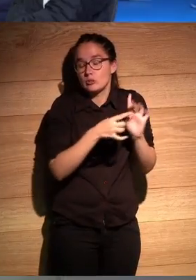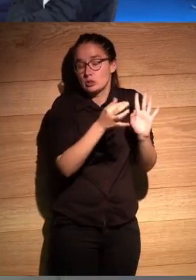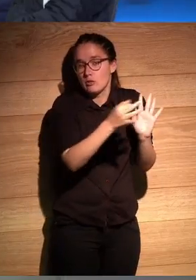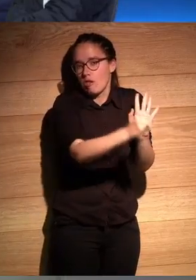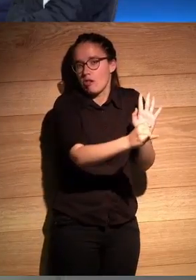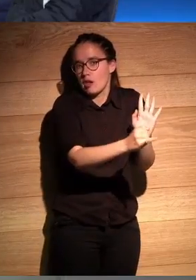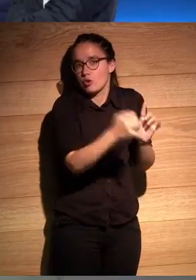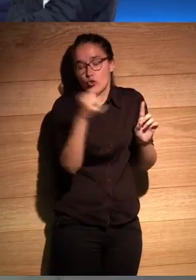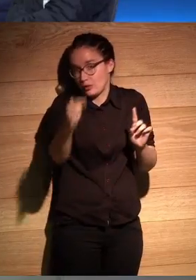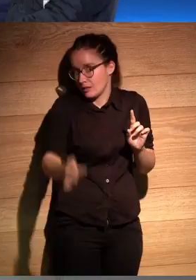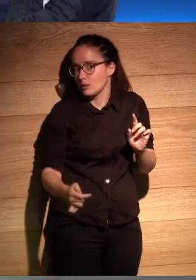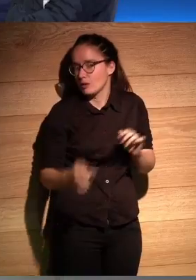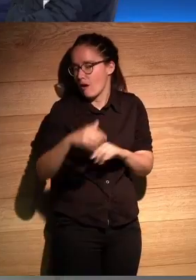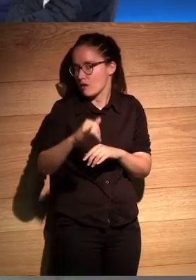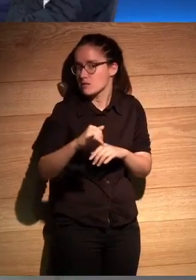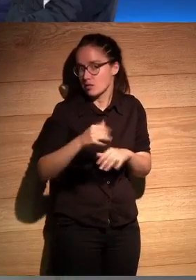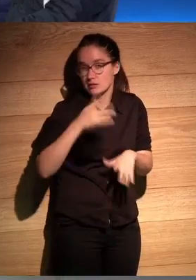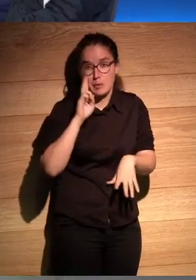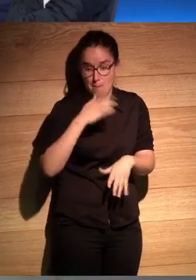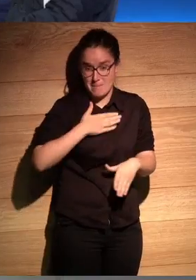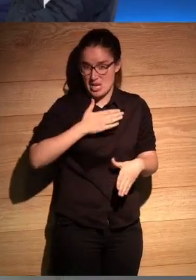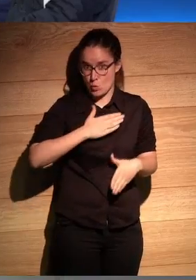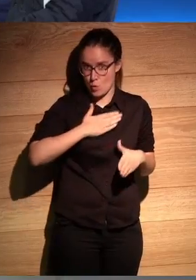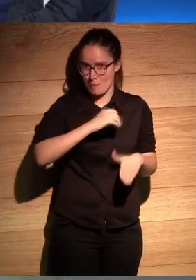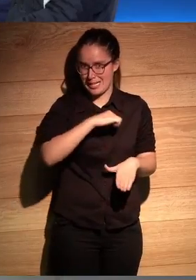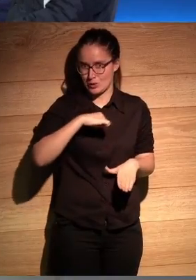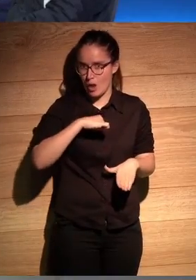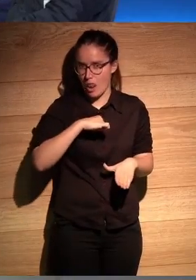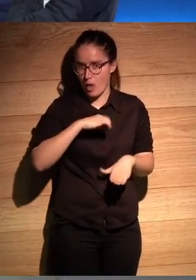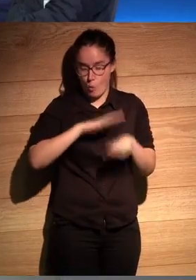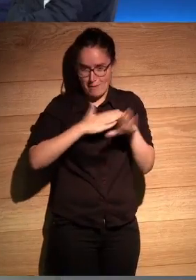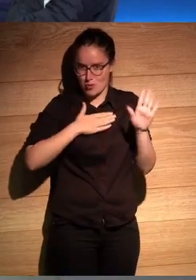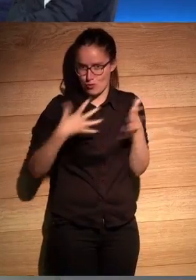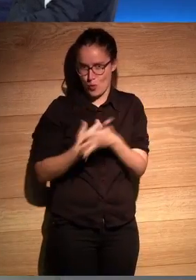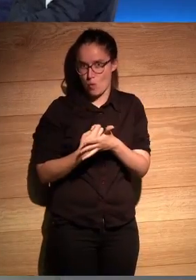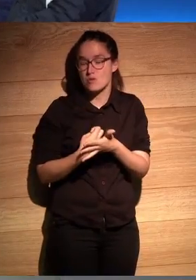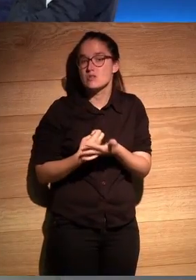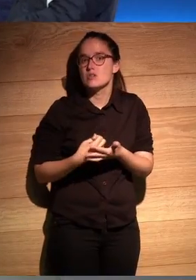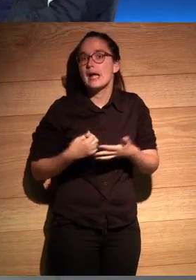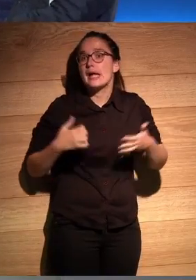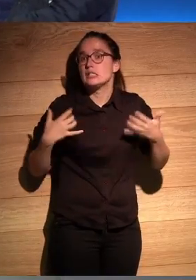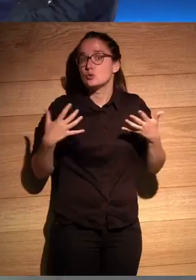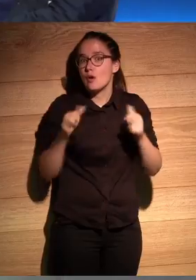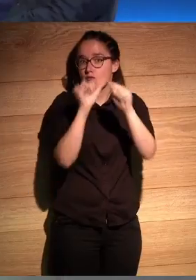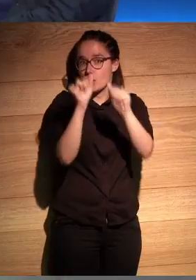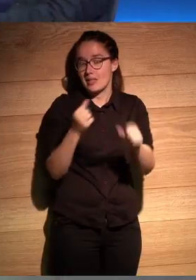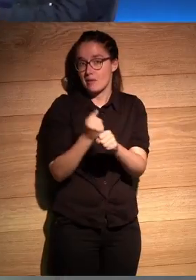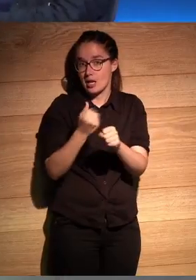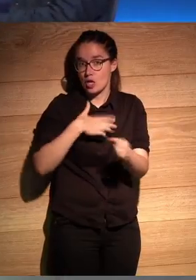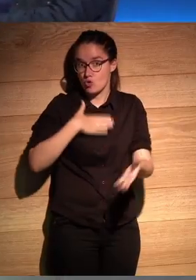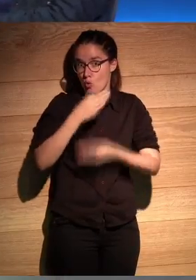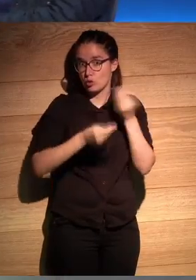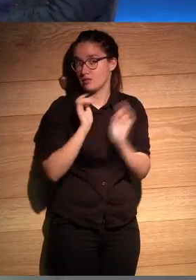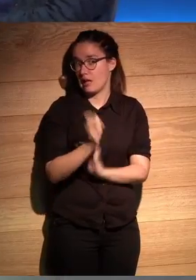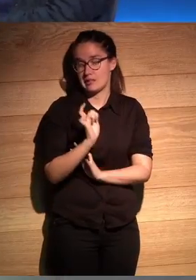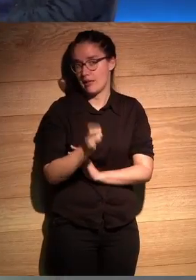tenga y los defectos que haiga por ahí en él son culpa mía es una manera de trabajar que yo utilizo